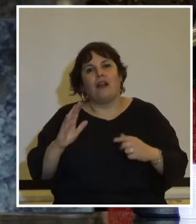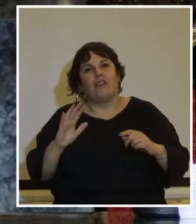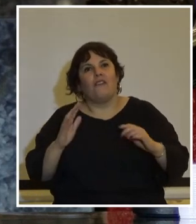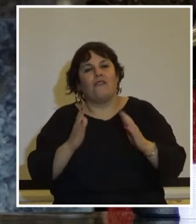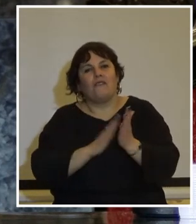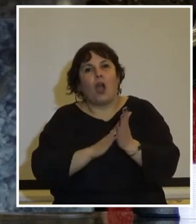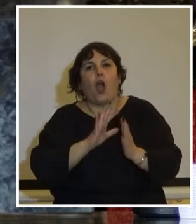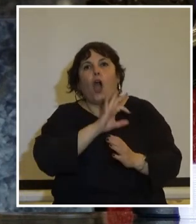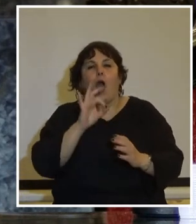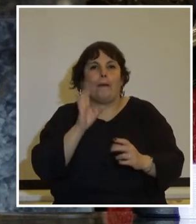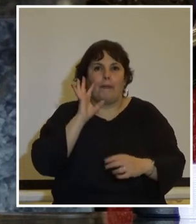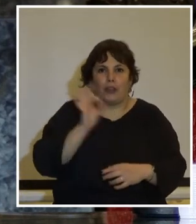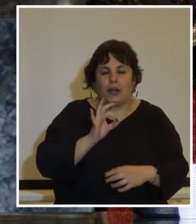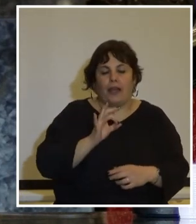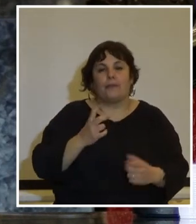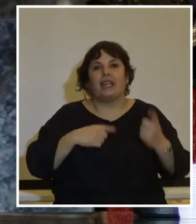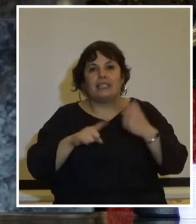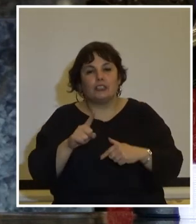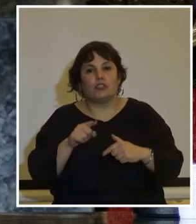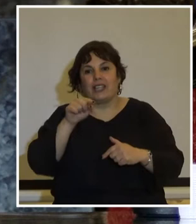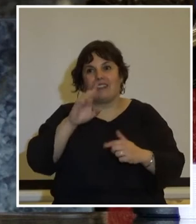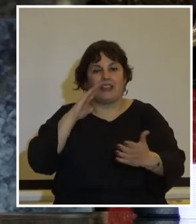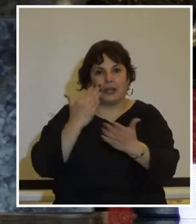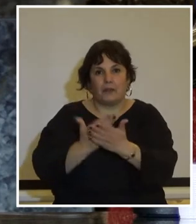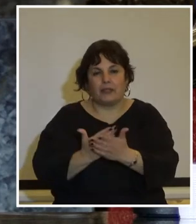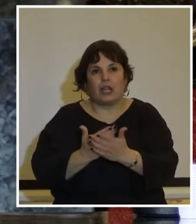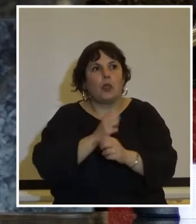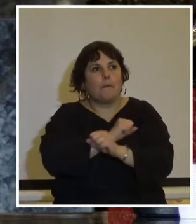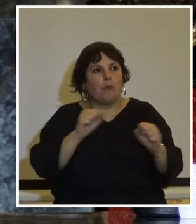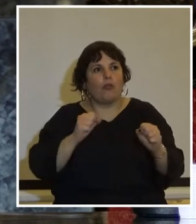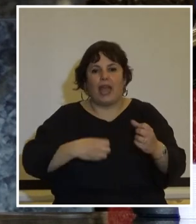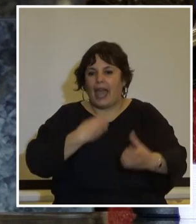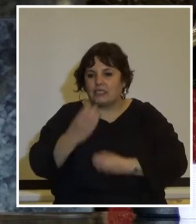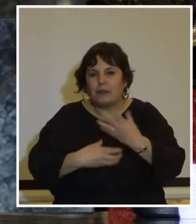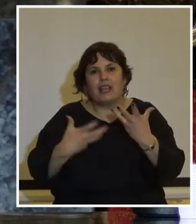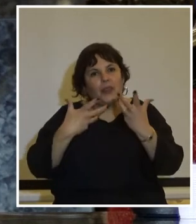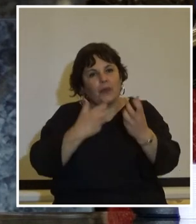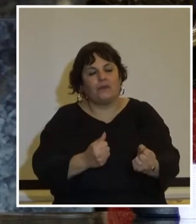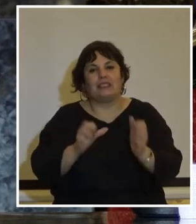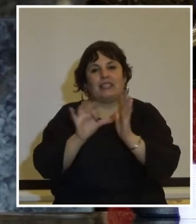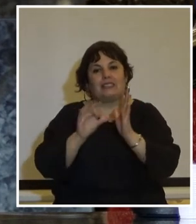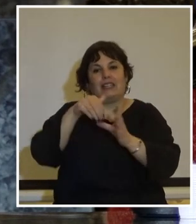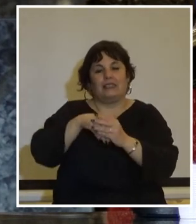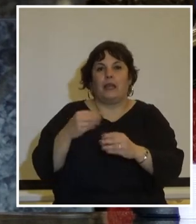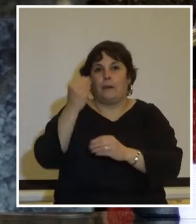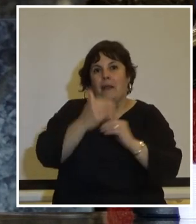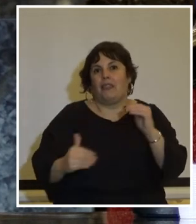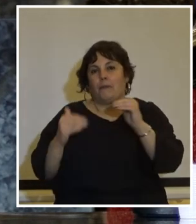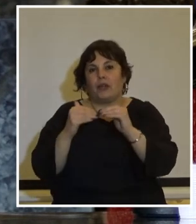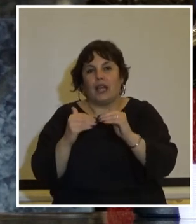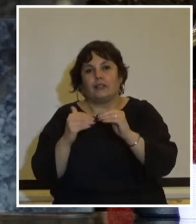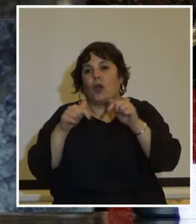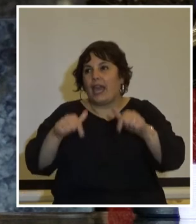perdonada entonces en esa reivindicación de poder expresar en defensa de la democracia en el marco de